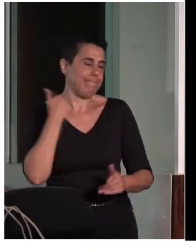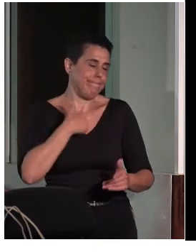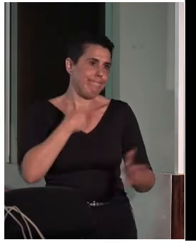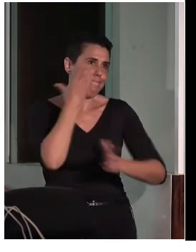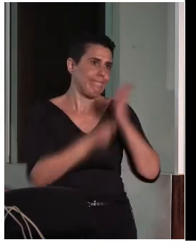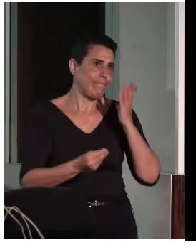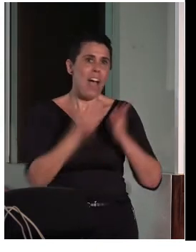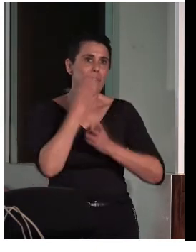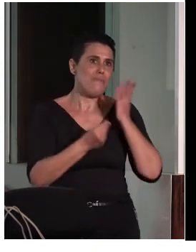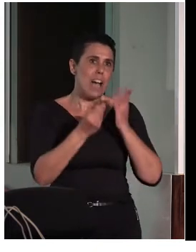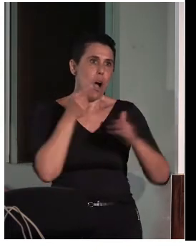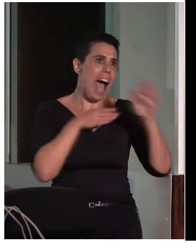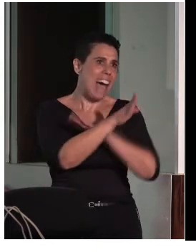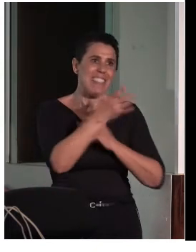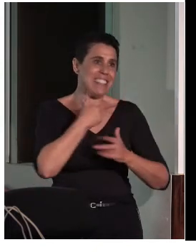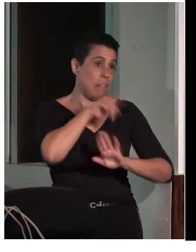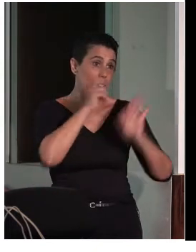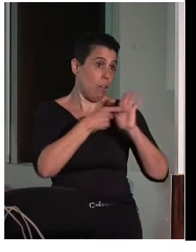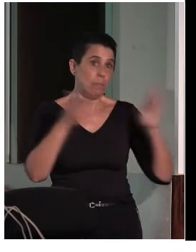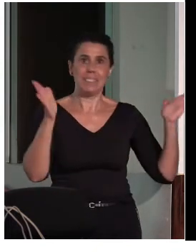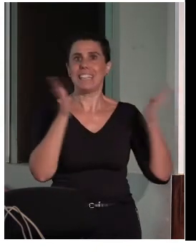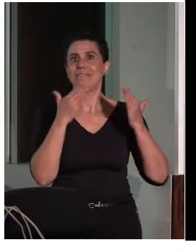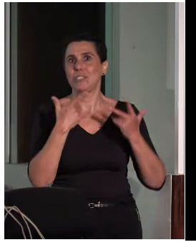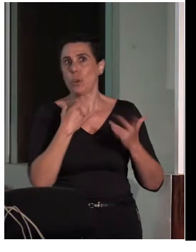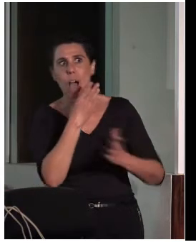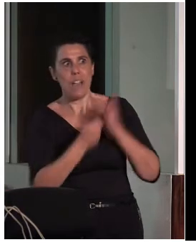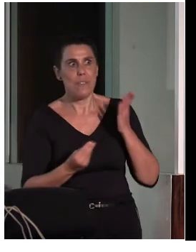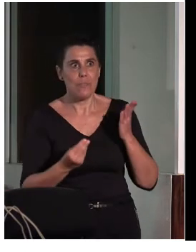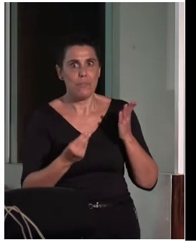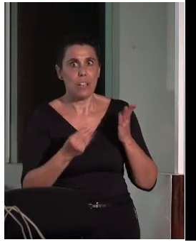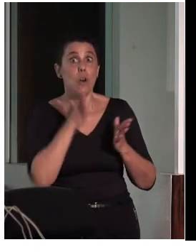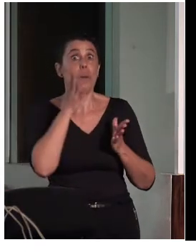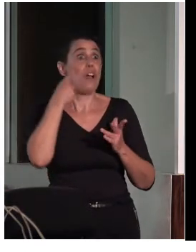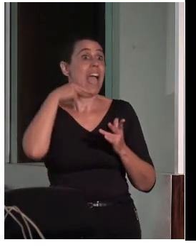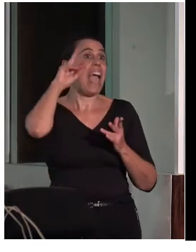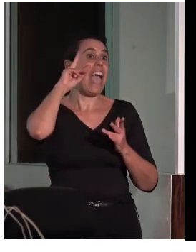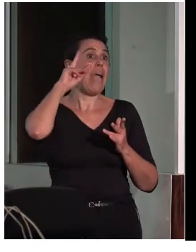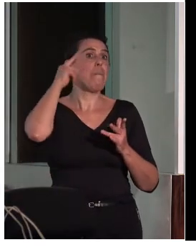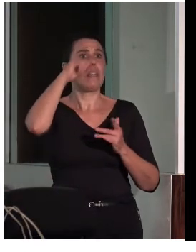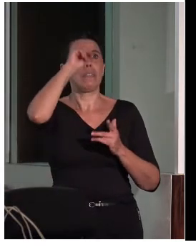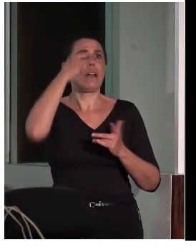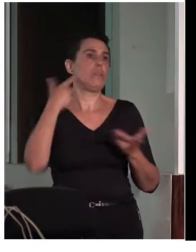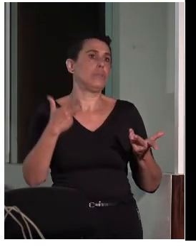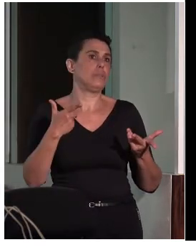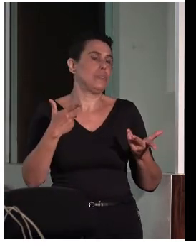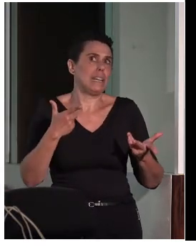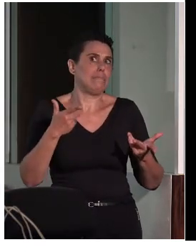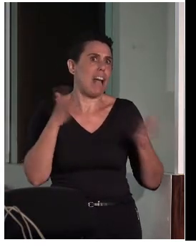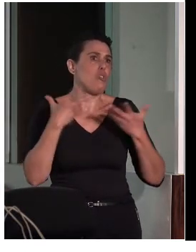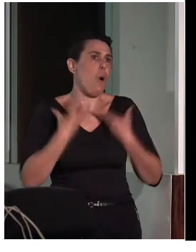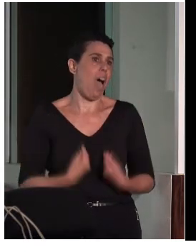accesibilidad ya sea roto. Con lo cual, la experiencia cultural ya es un fiasco. Entonces, bueno,